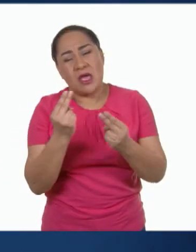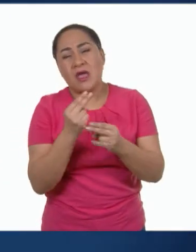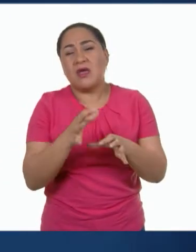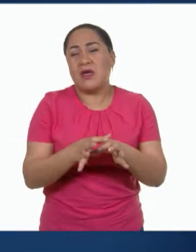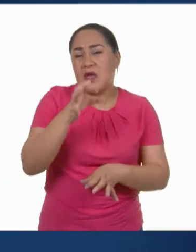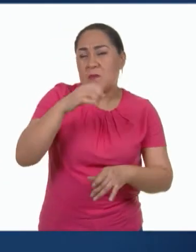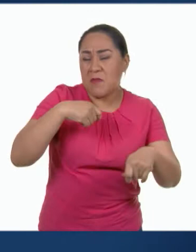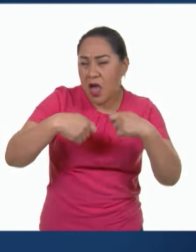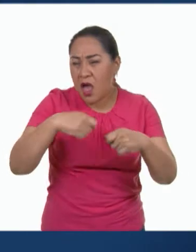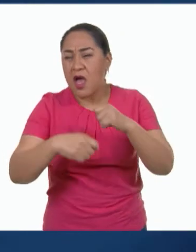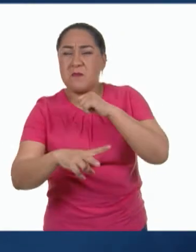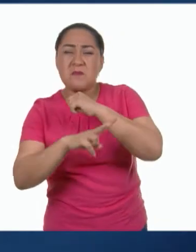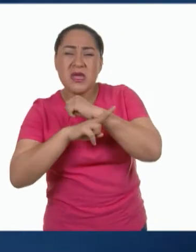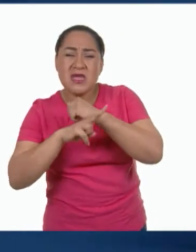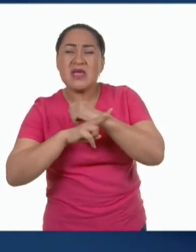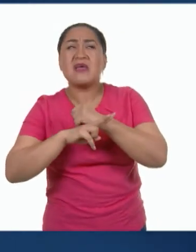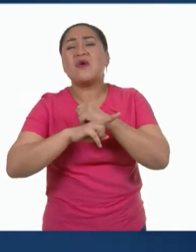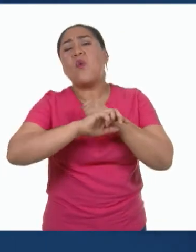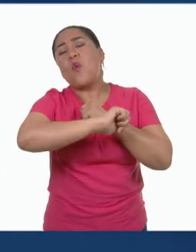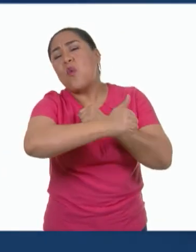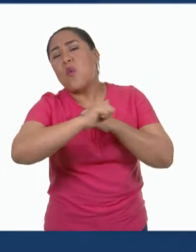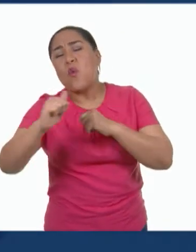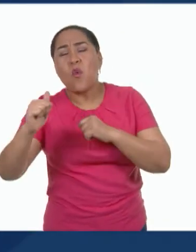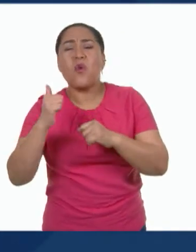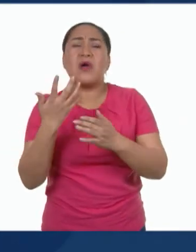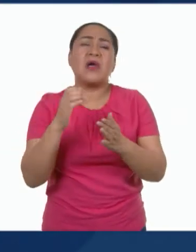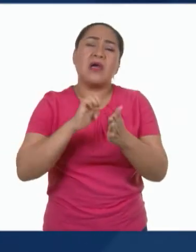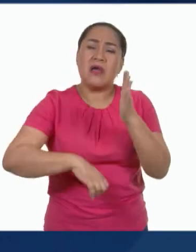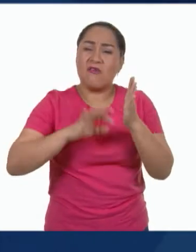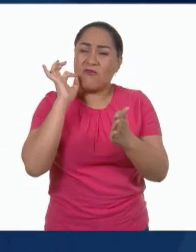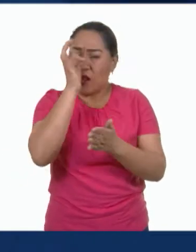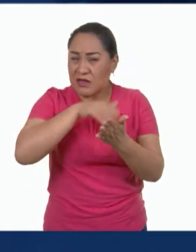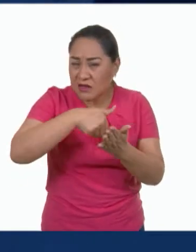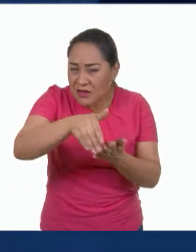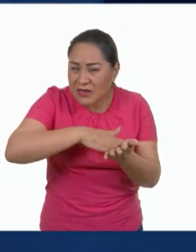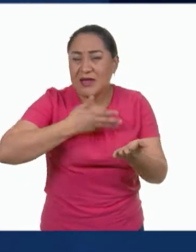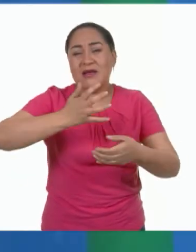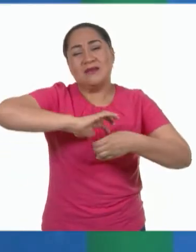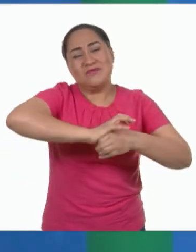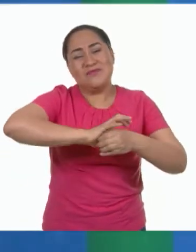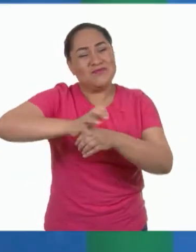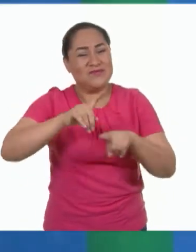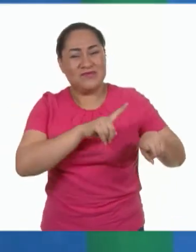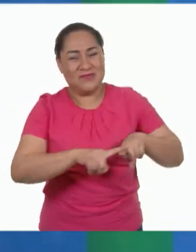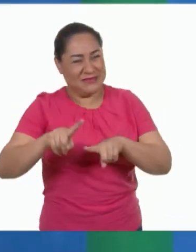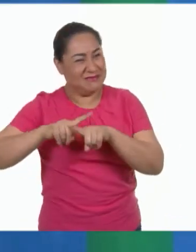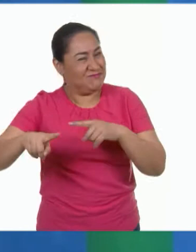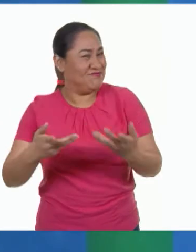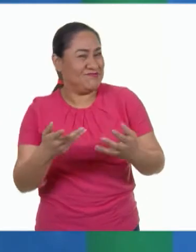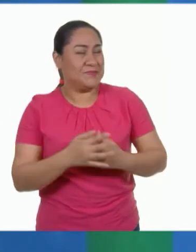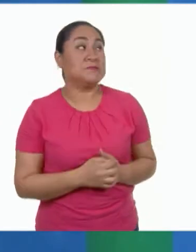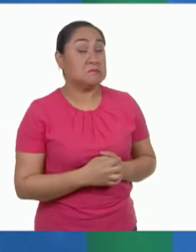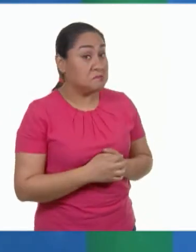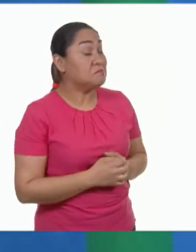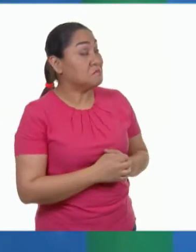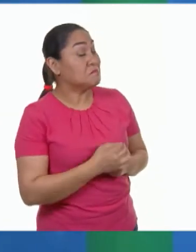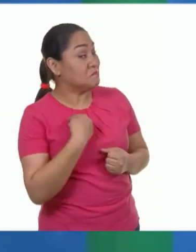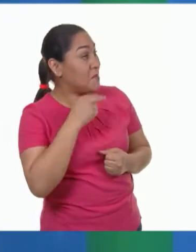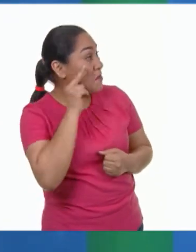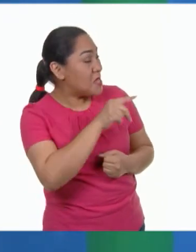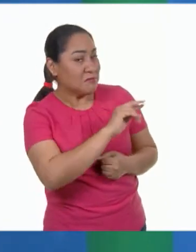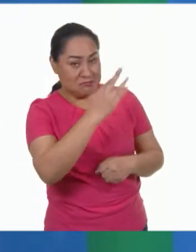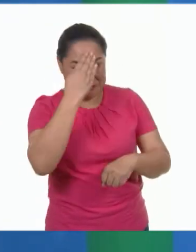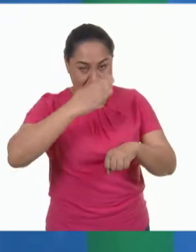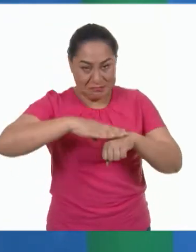y plástico provenientes de otros productos como las mermeladas y las conservas. María, que pusiste mucha atención y recuerdas todo